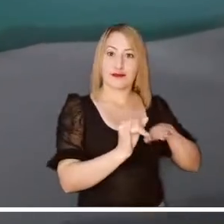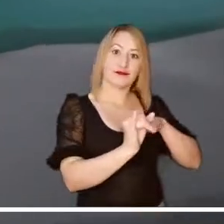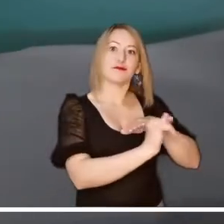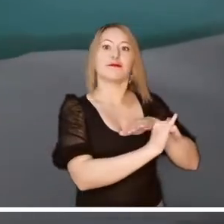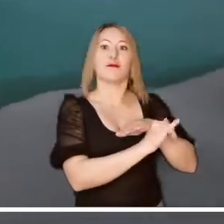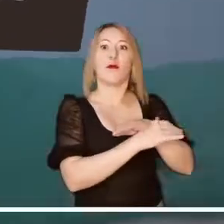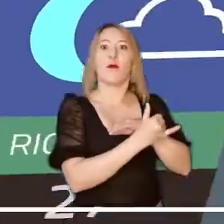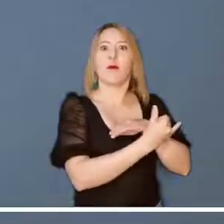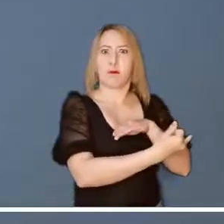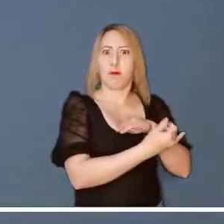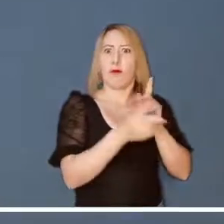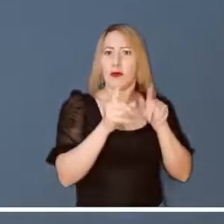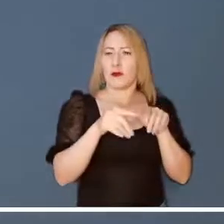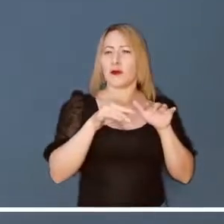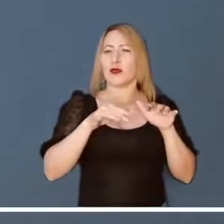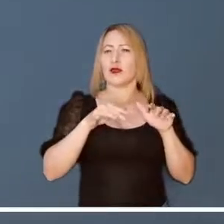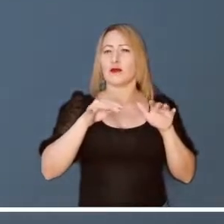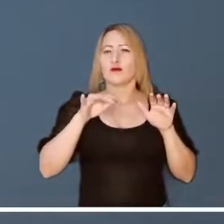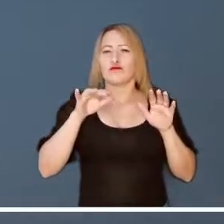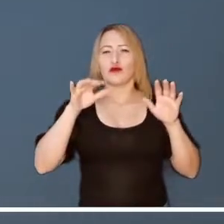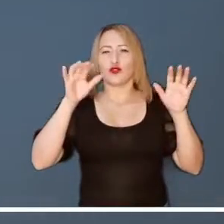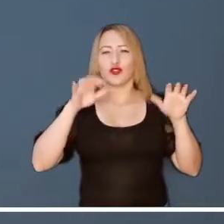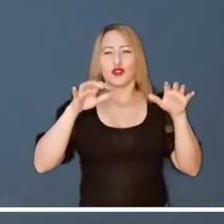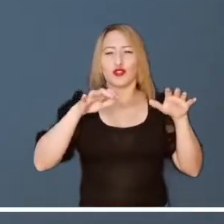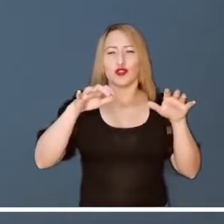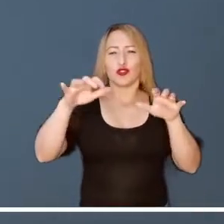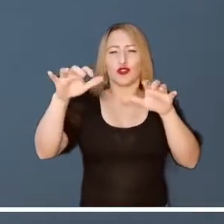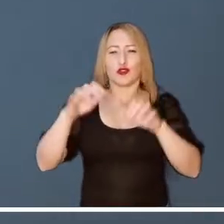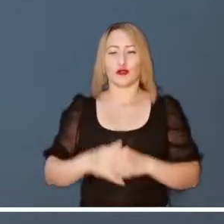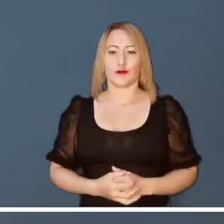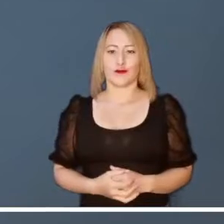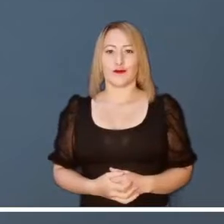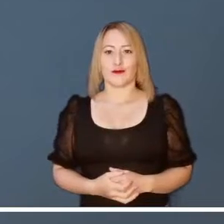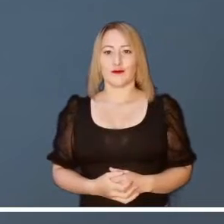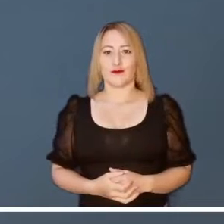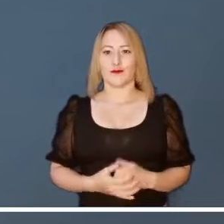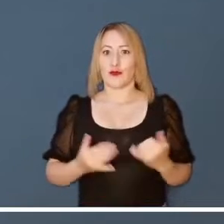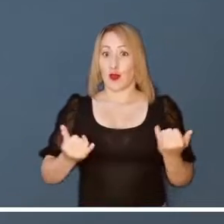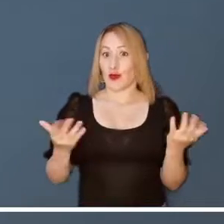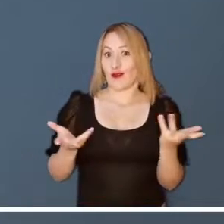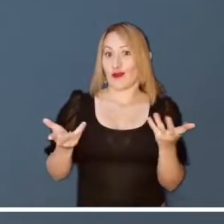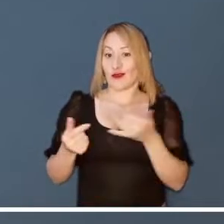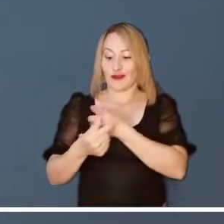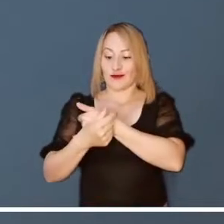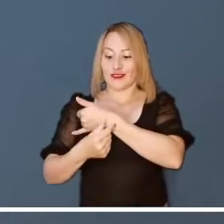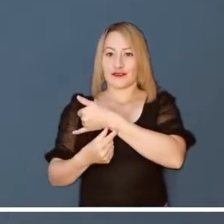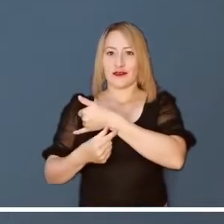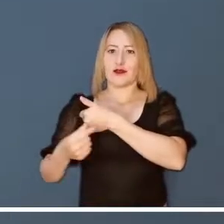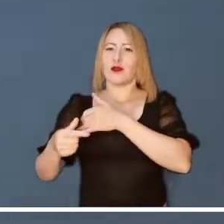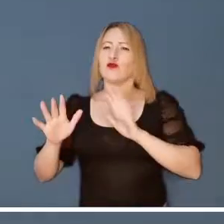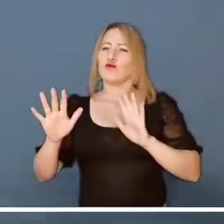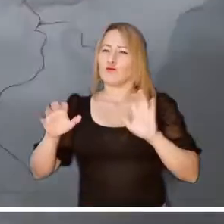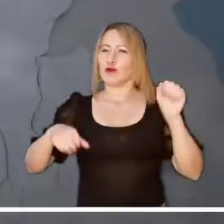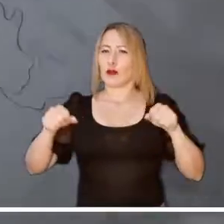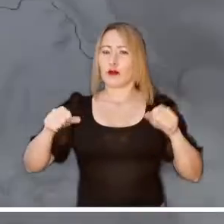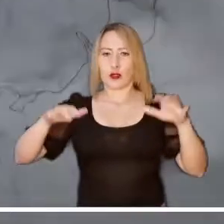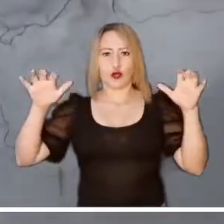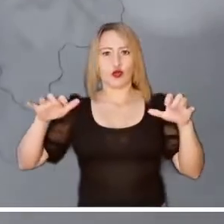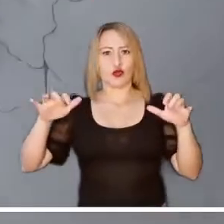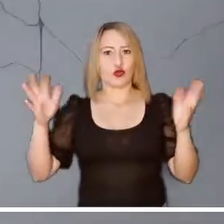cielo, parcialmente nublado, persiste en el archipiélago de San Andrés y Providencia, donde además podrían activarse algunos chubascos.